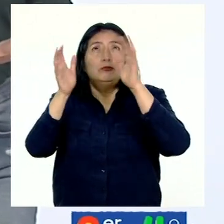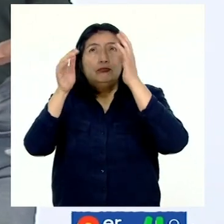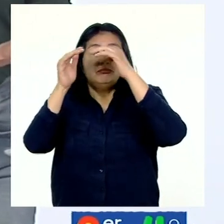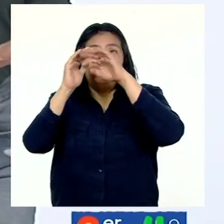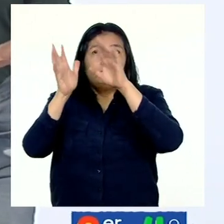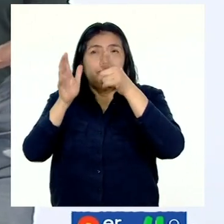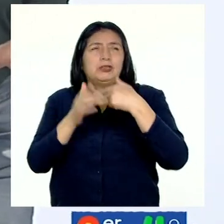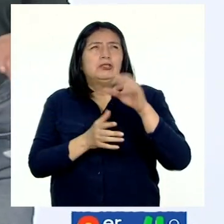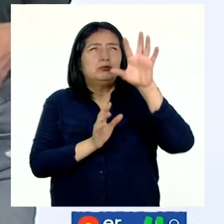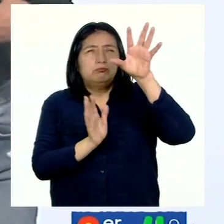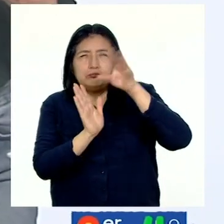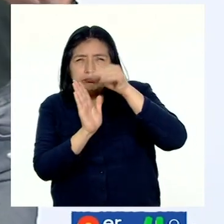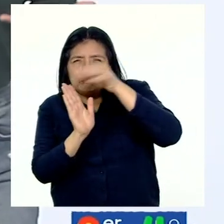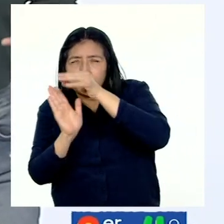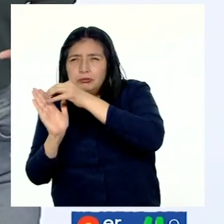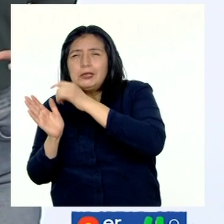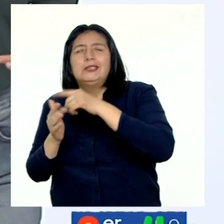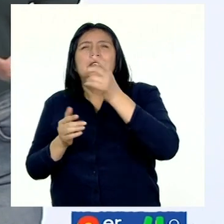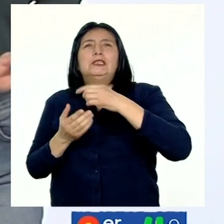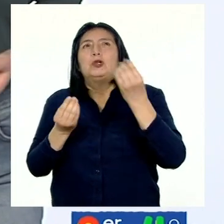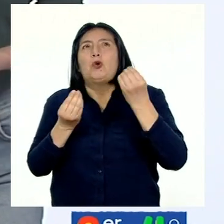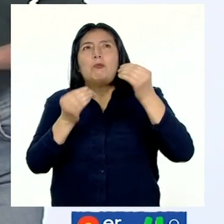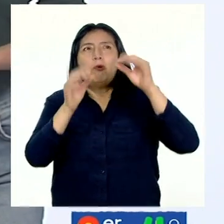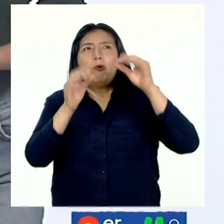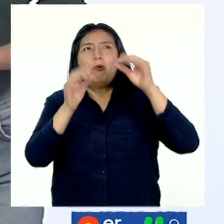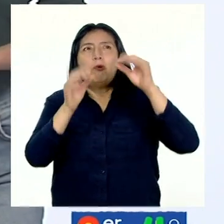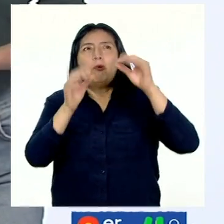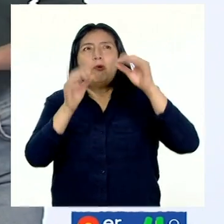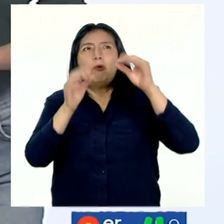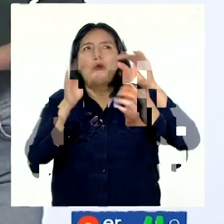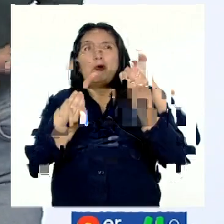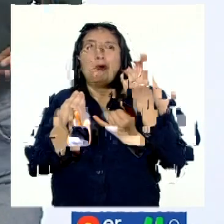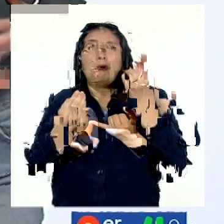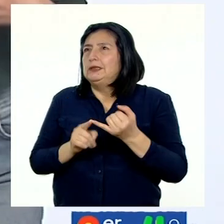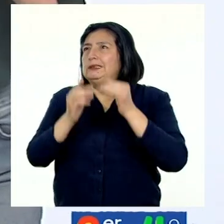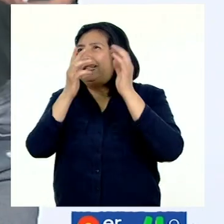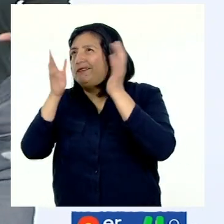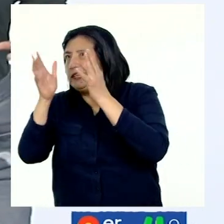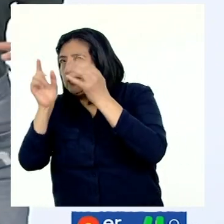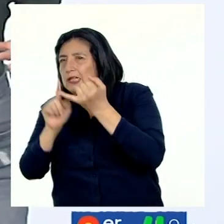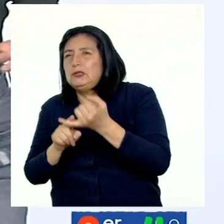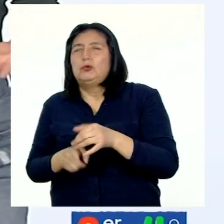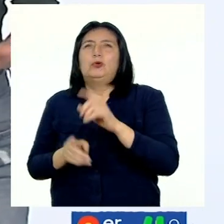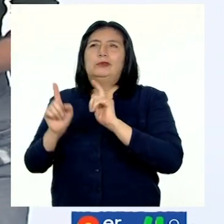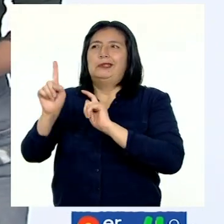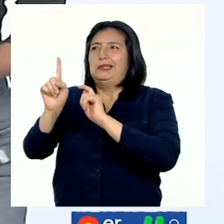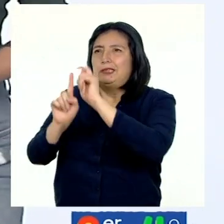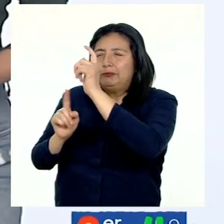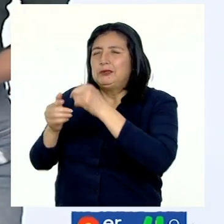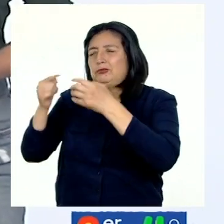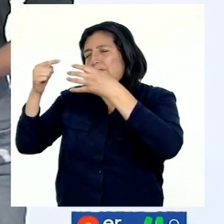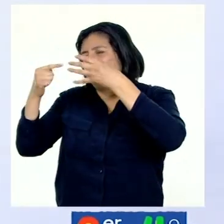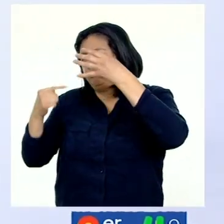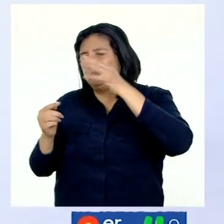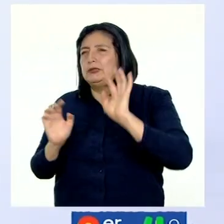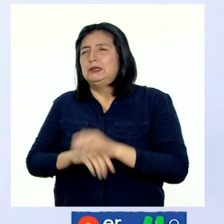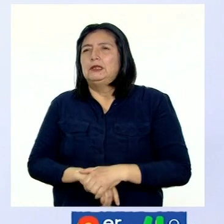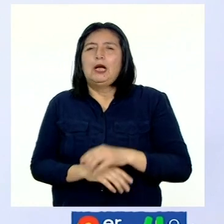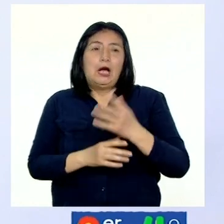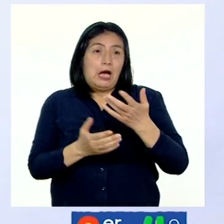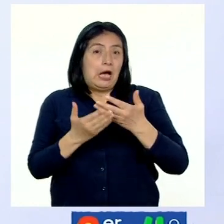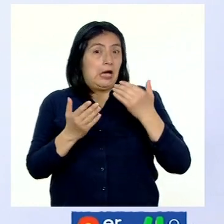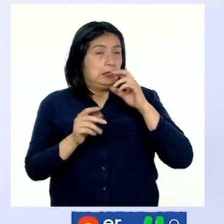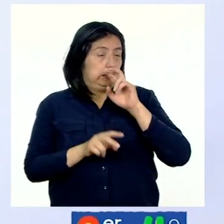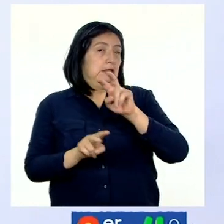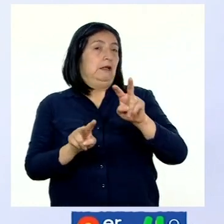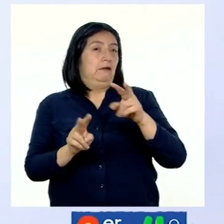instrumentos registran datos de las precipitaciones, del viento, de la temperatura, entre otros. Antes